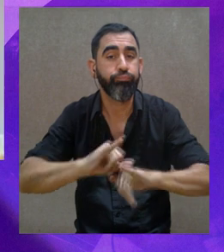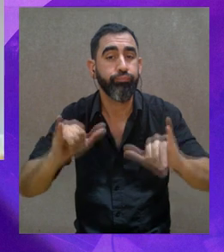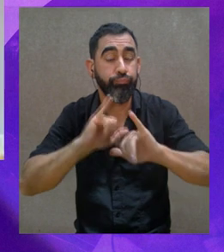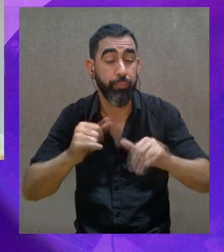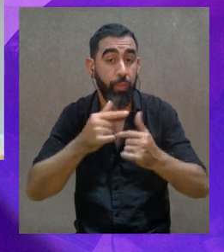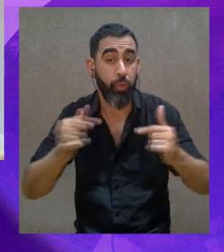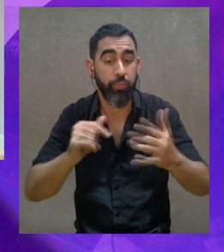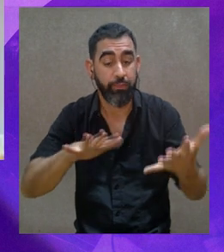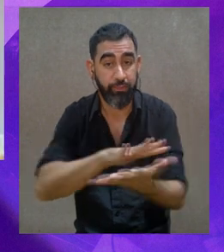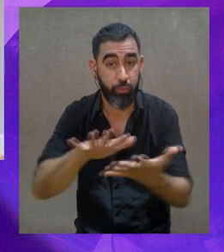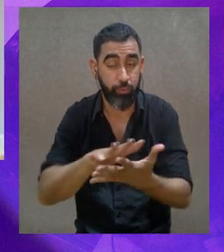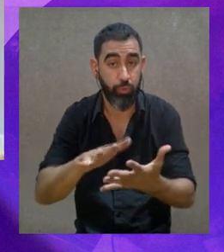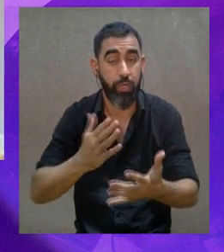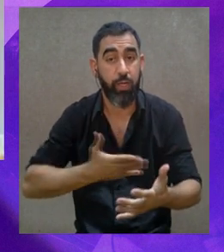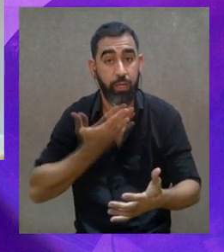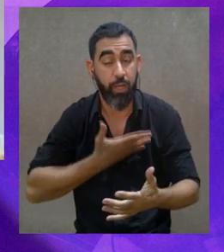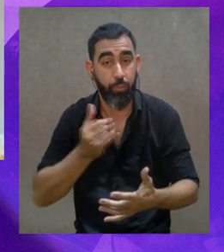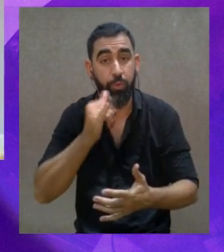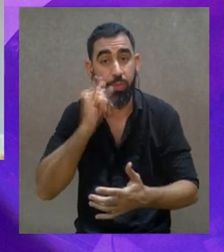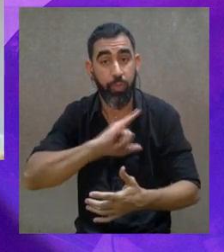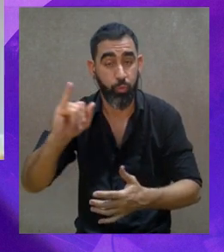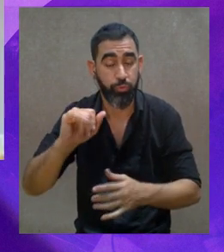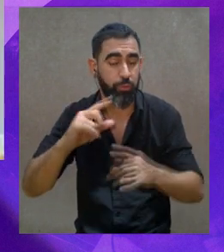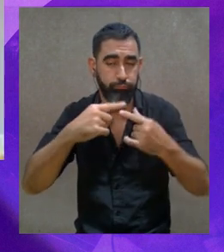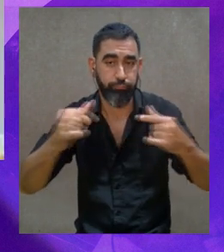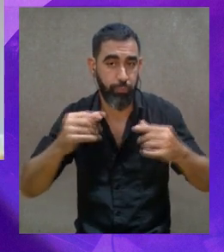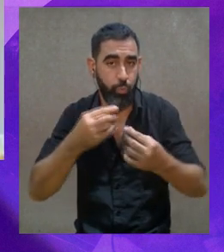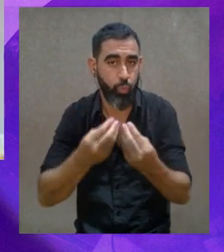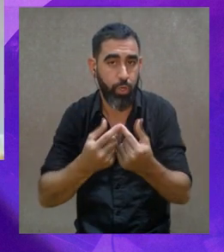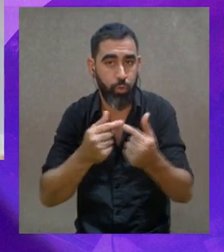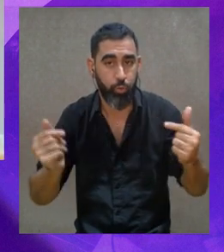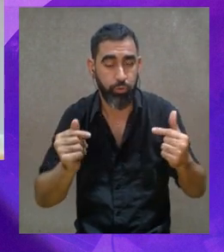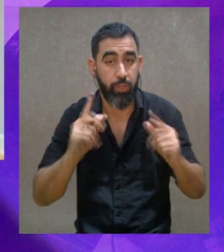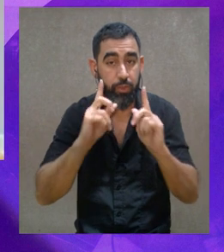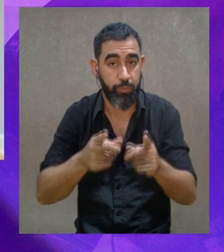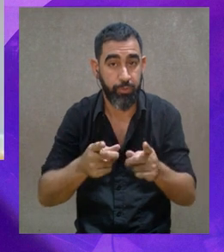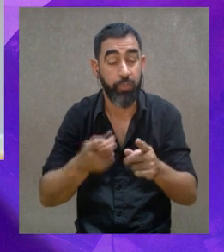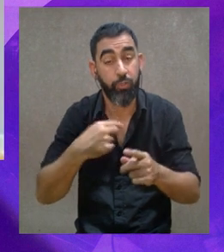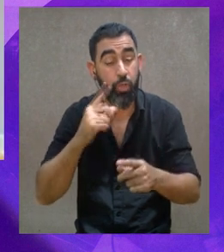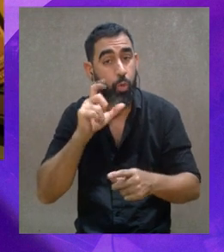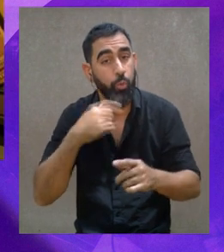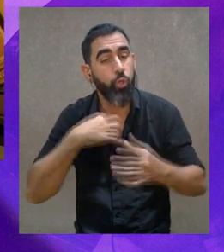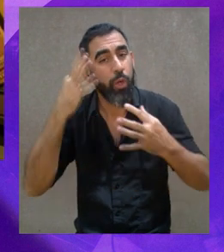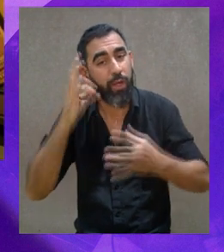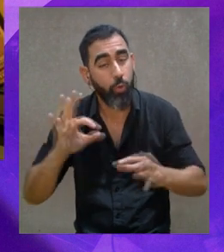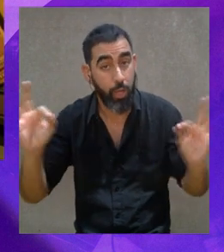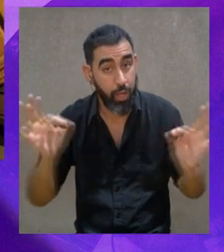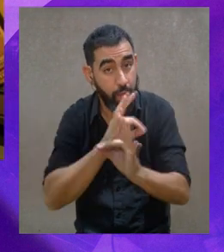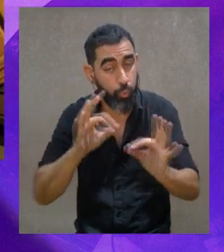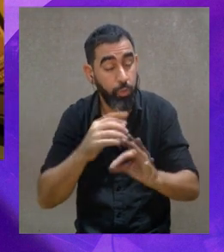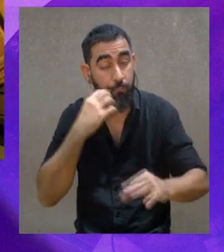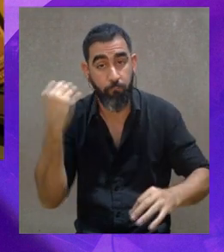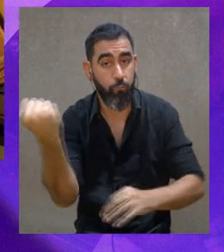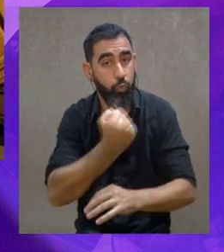humano y que responde a nuestra propia situación y sin gracia, etcétera, etcétera, etcétera. Bien,